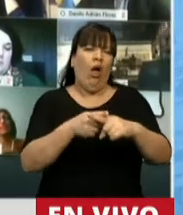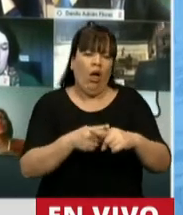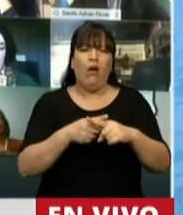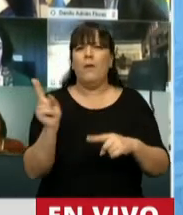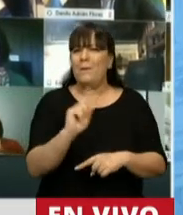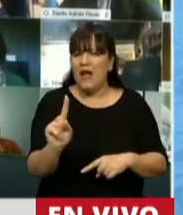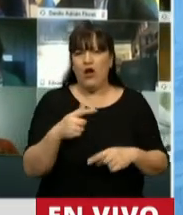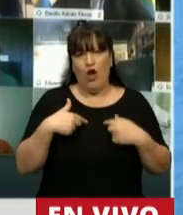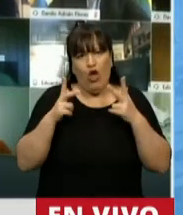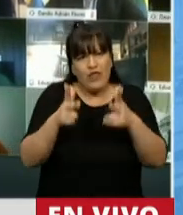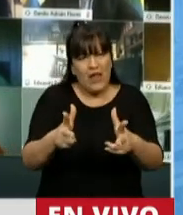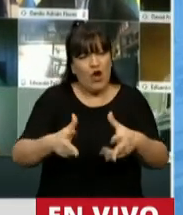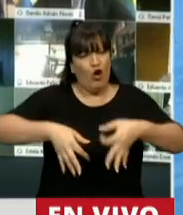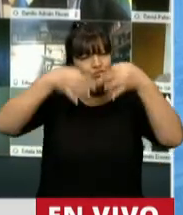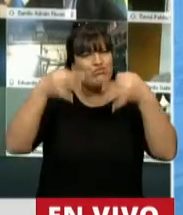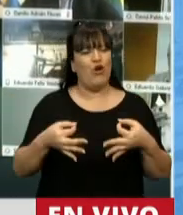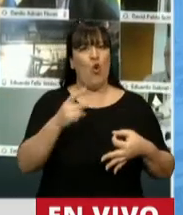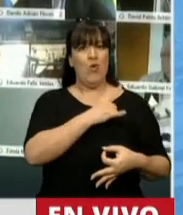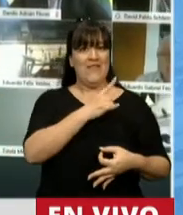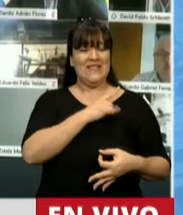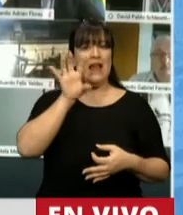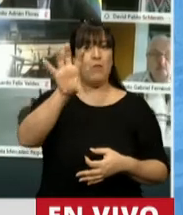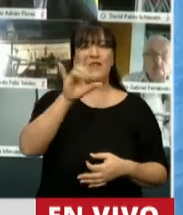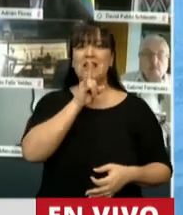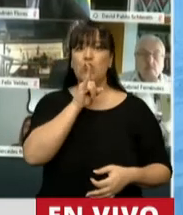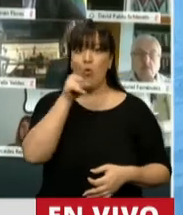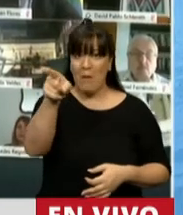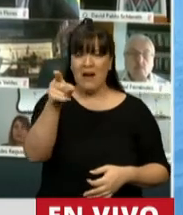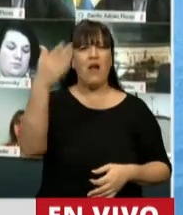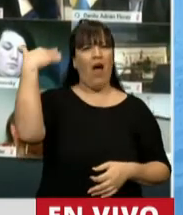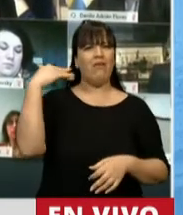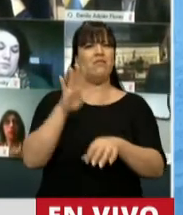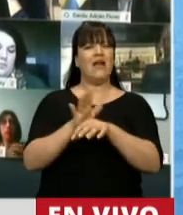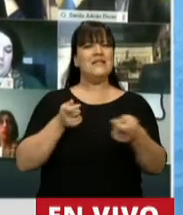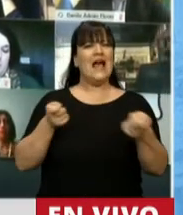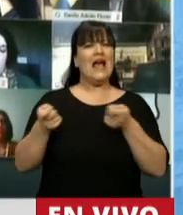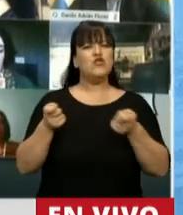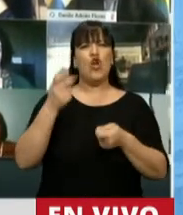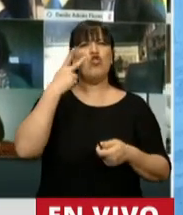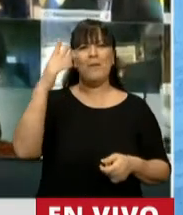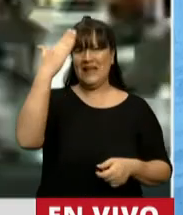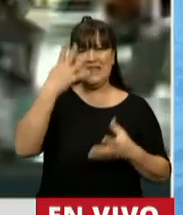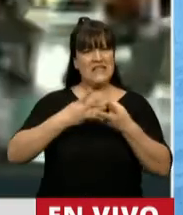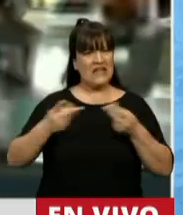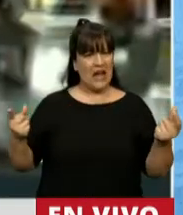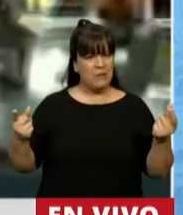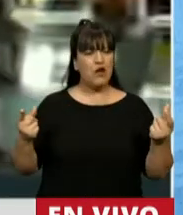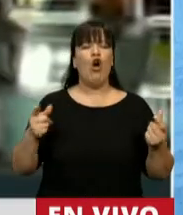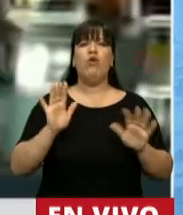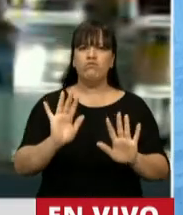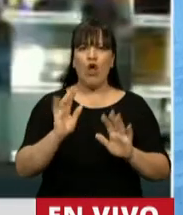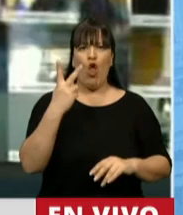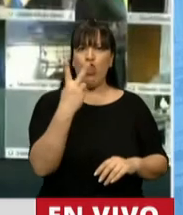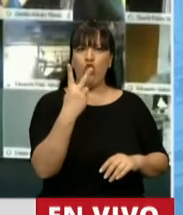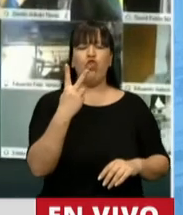absoluta certeza que la Universidad de Tucumán, cuando terminó la gestión en el 2015, tenía dos meses de